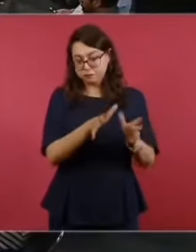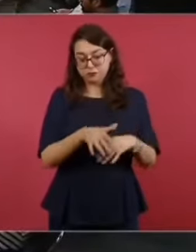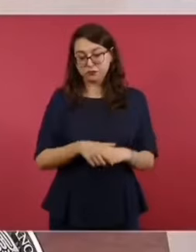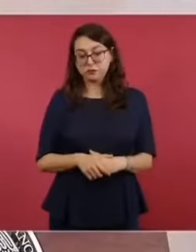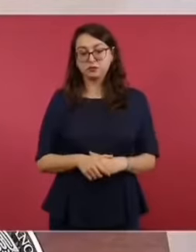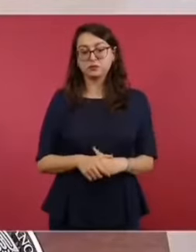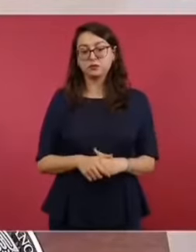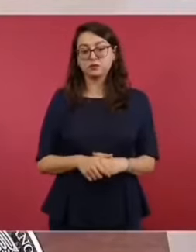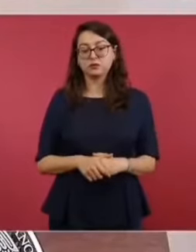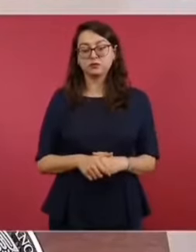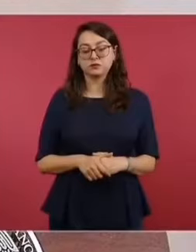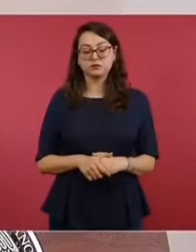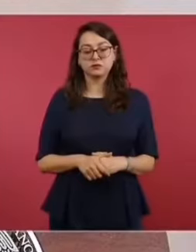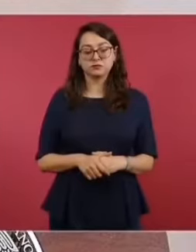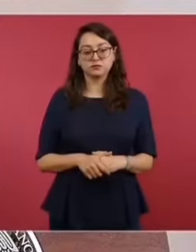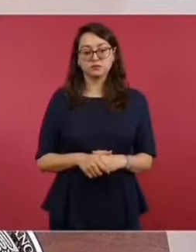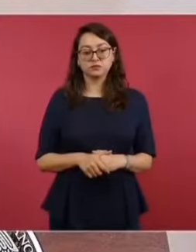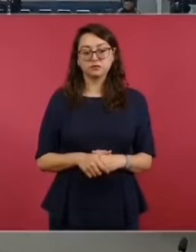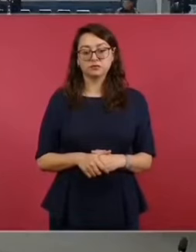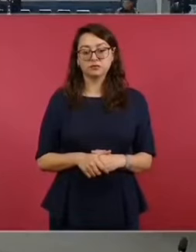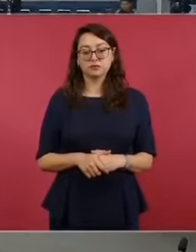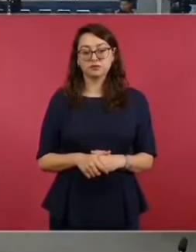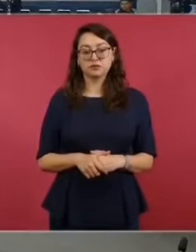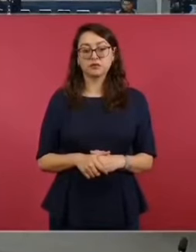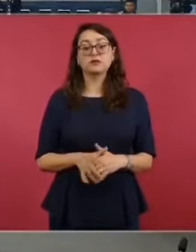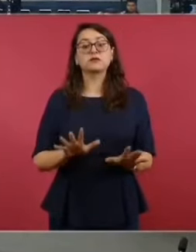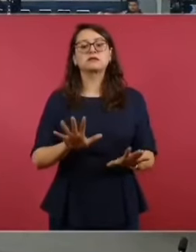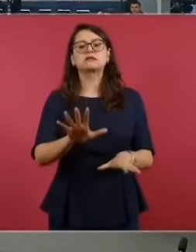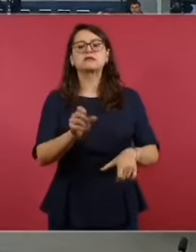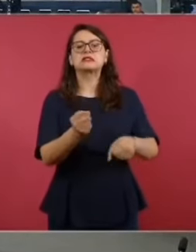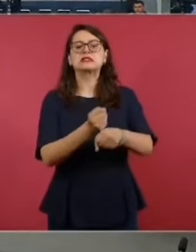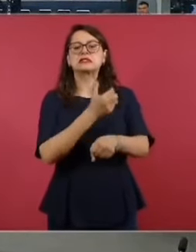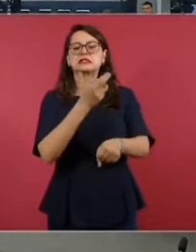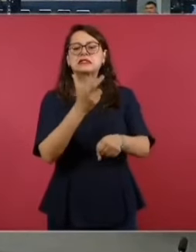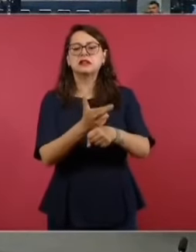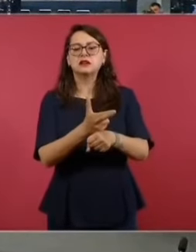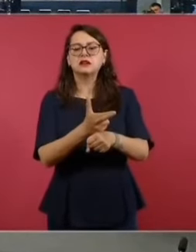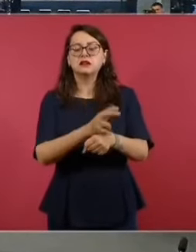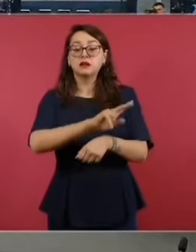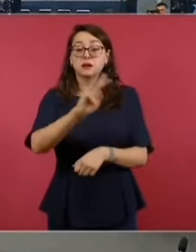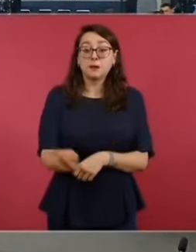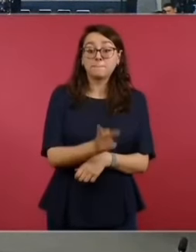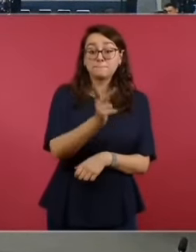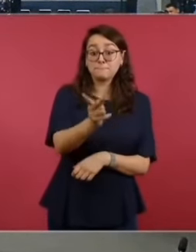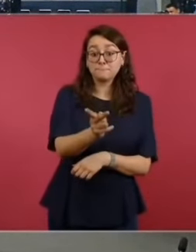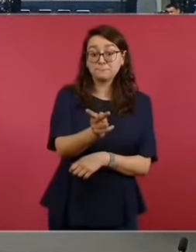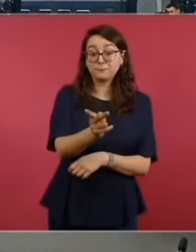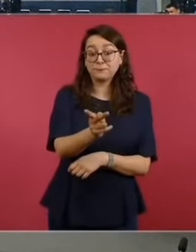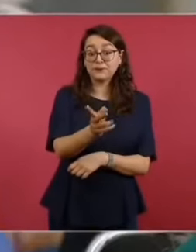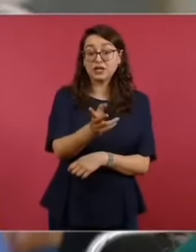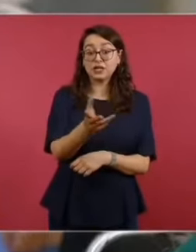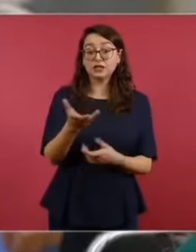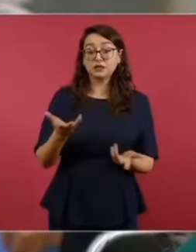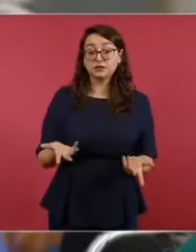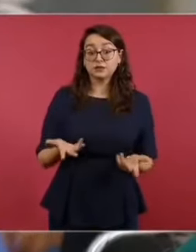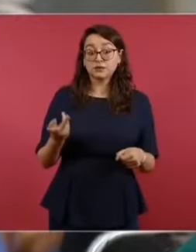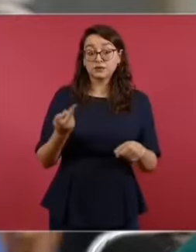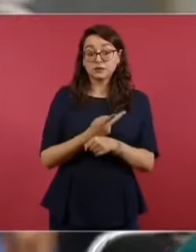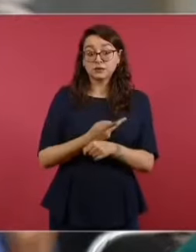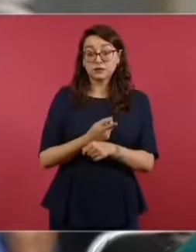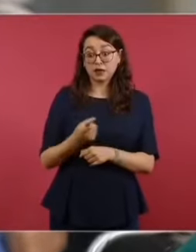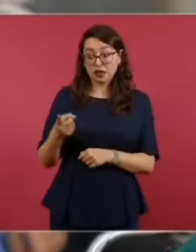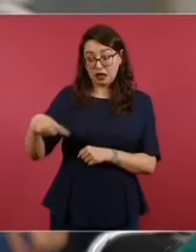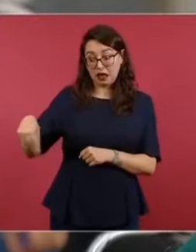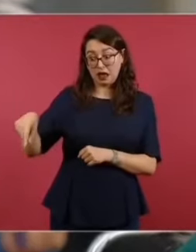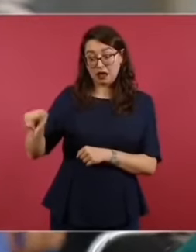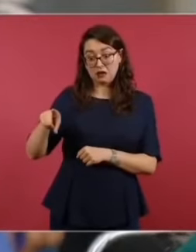el apoyo que se requiere. Secretario, y preguntarle, ¿se descartó ya o si fue una novatada o qué